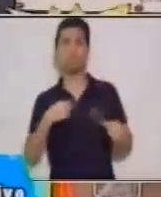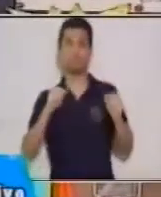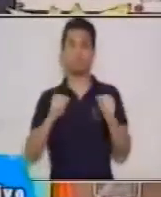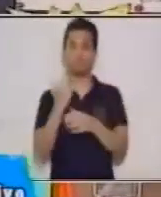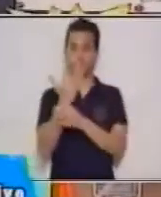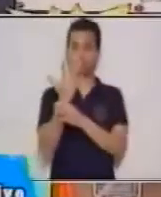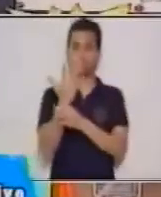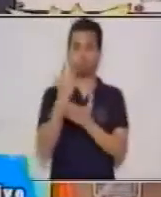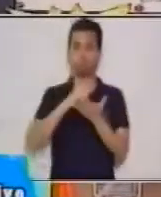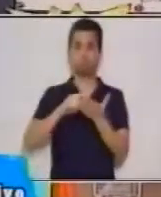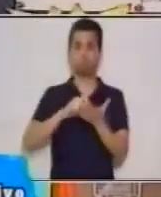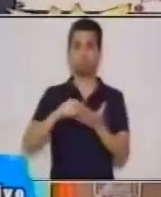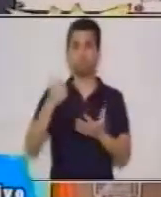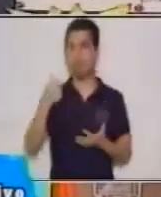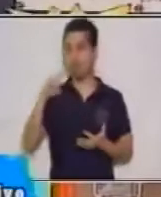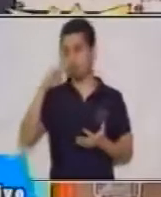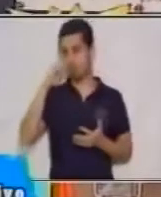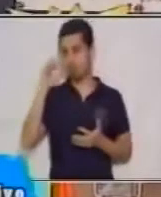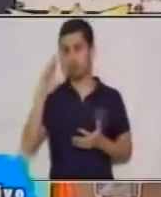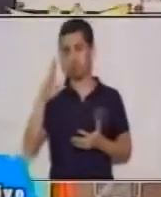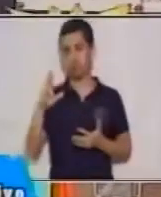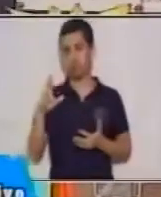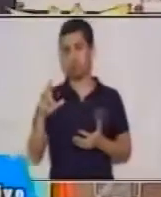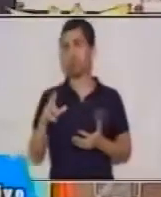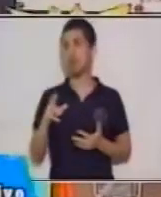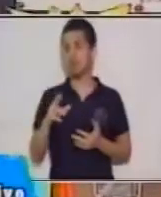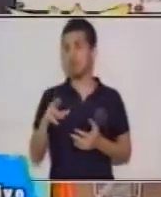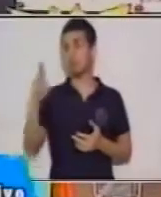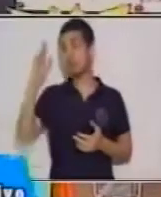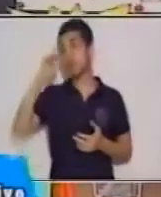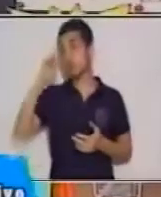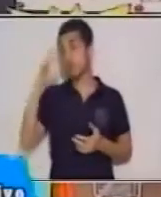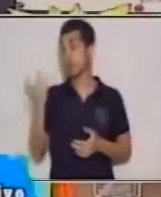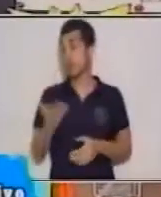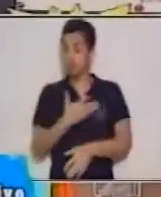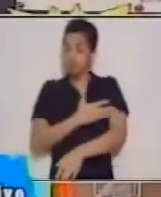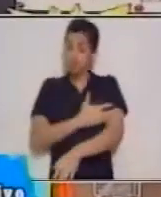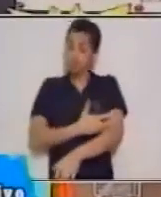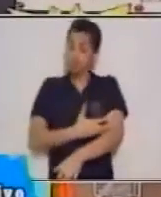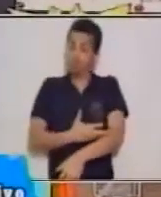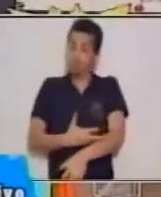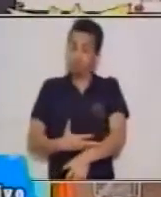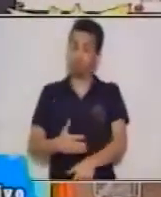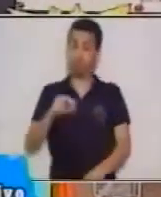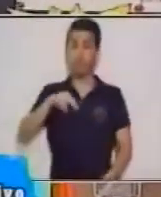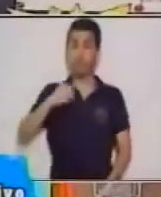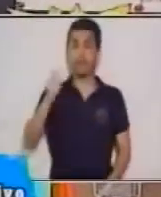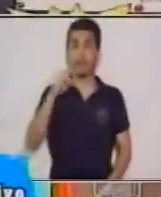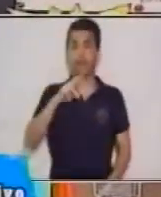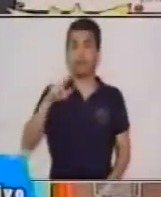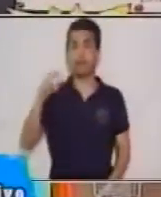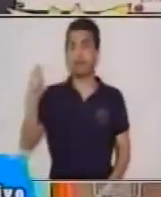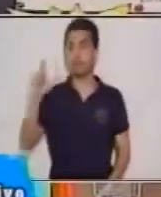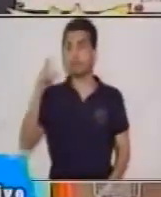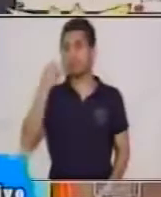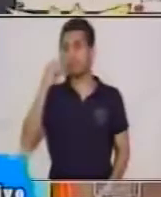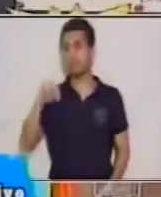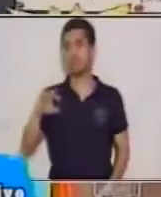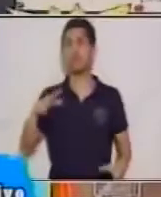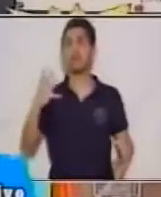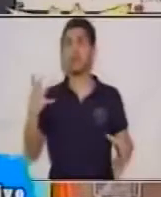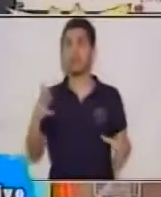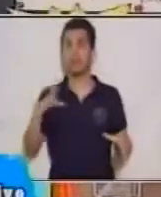de esta narración. Recuérdense que una narración debe de estar contenida por